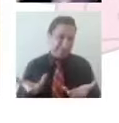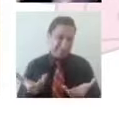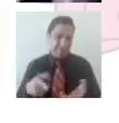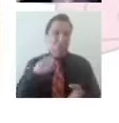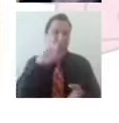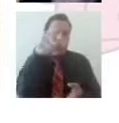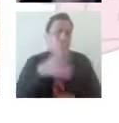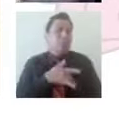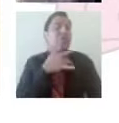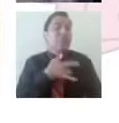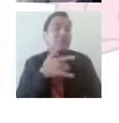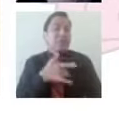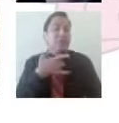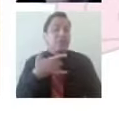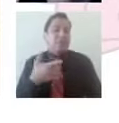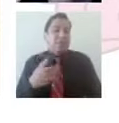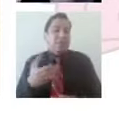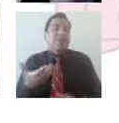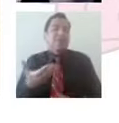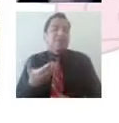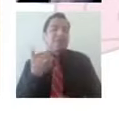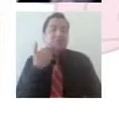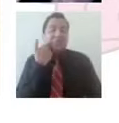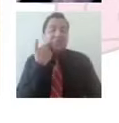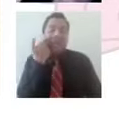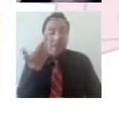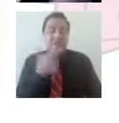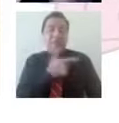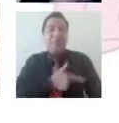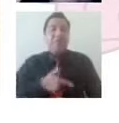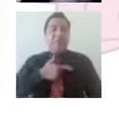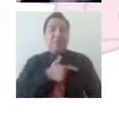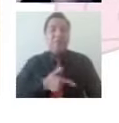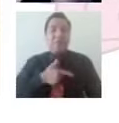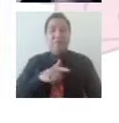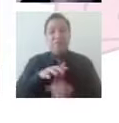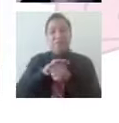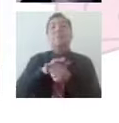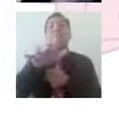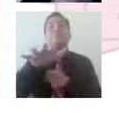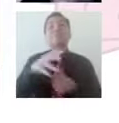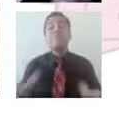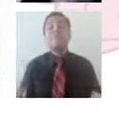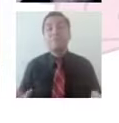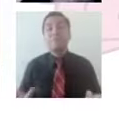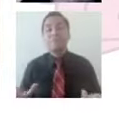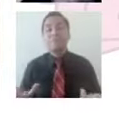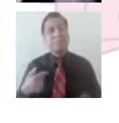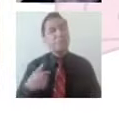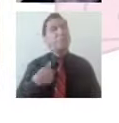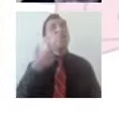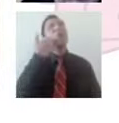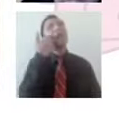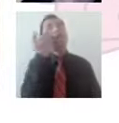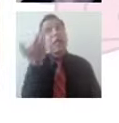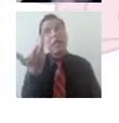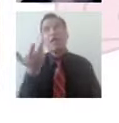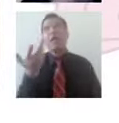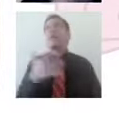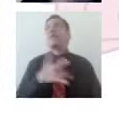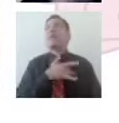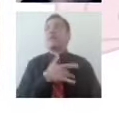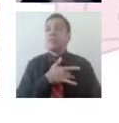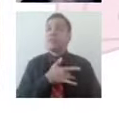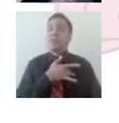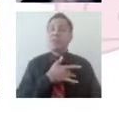tipo de trabajo que yo quiero construir, del tipo de profesionista y profesora que quiero construir, pues quiero ser una persona empática, quiero ser